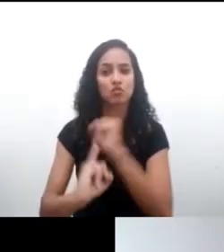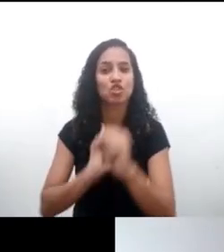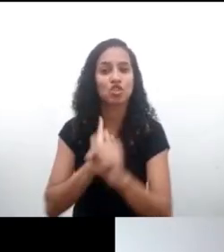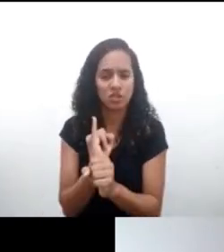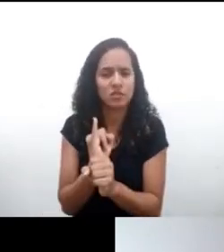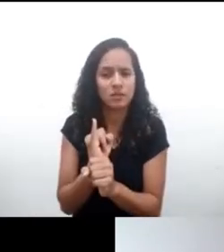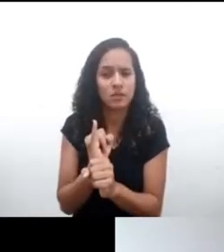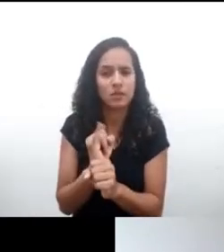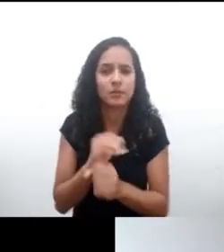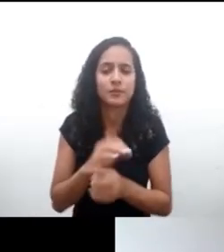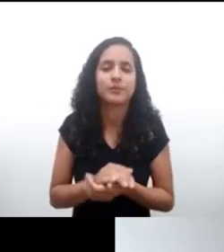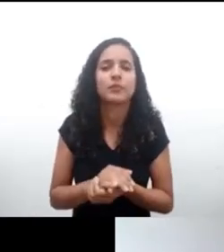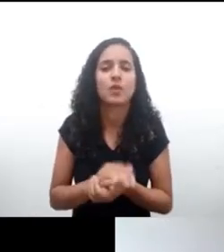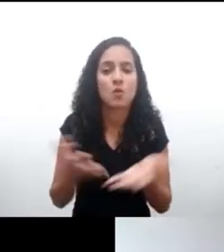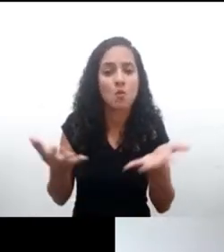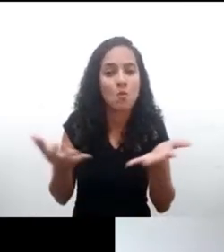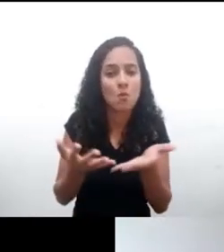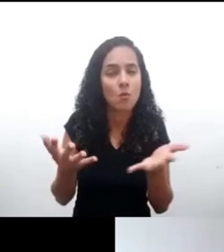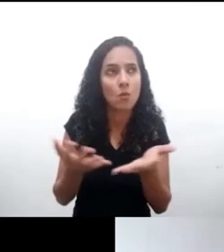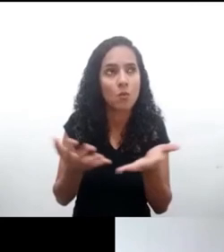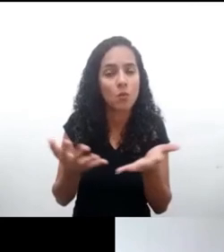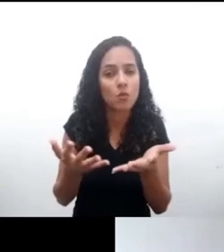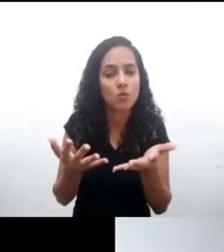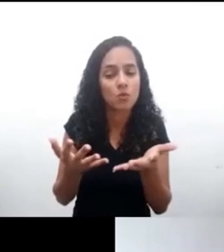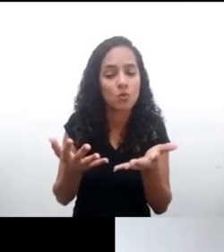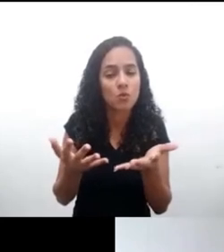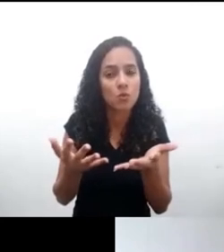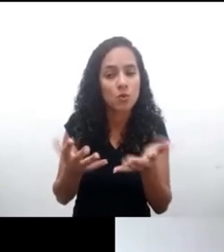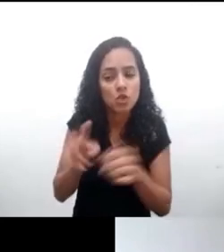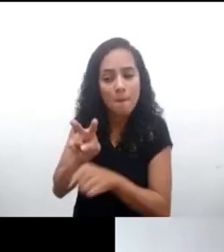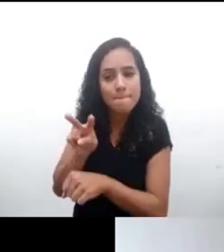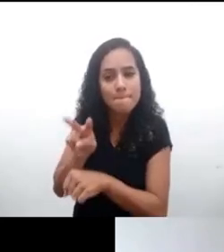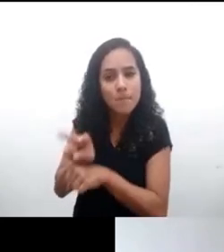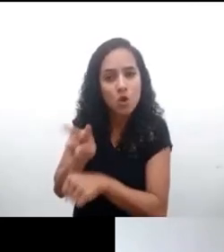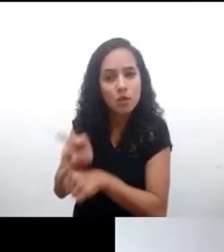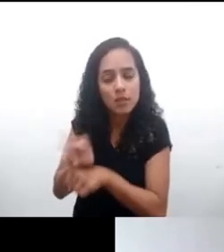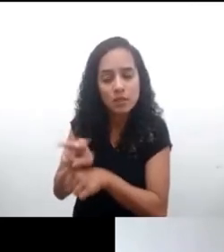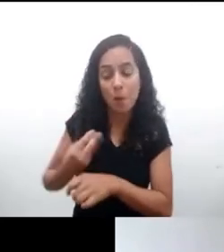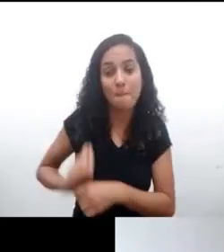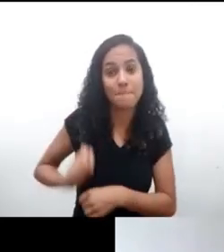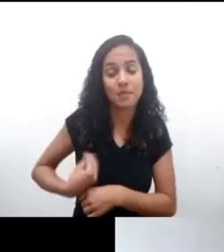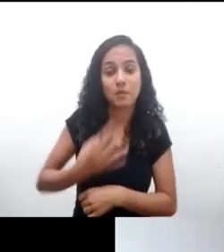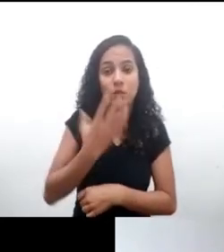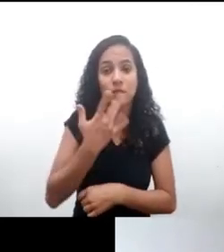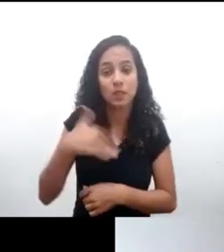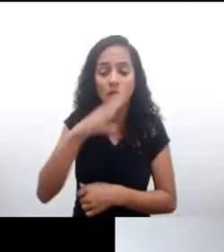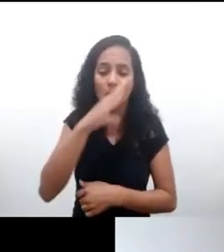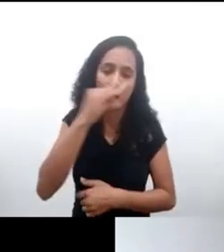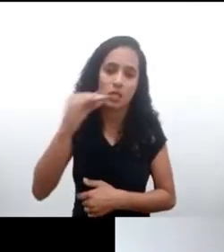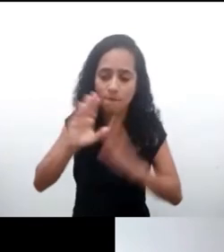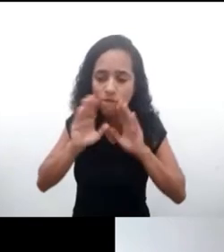protección y participación de niños, niñas y jóvenes, y con foco en los derechos de ellos,